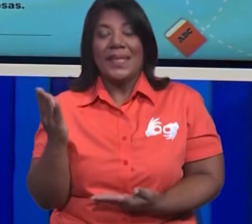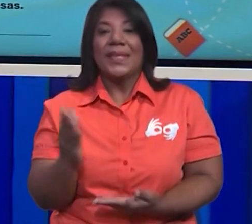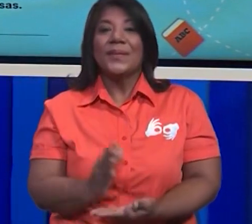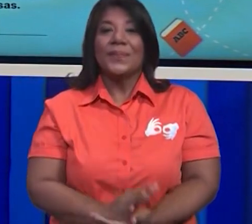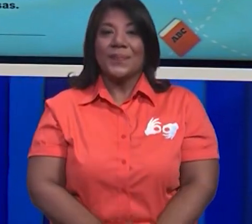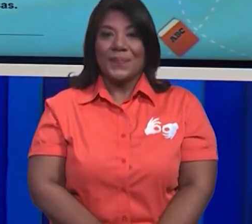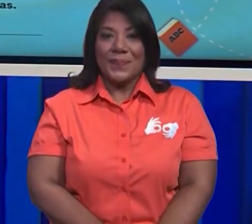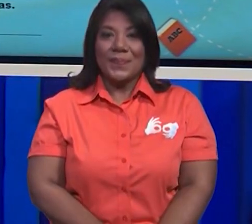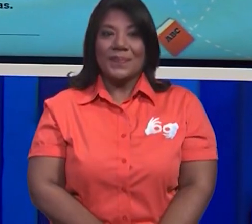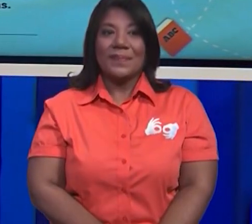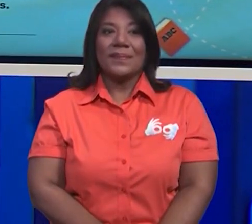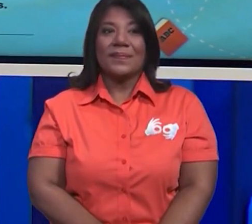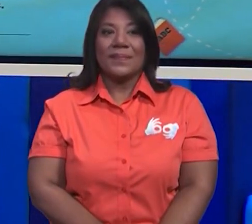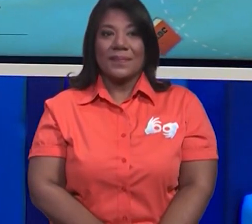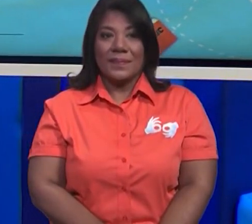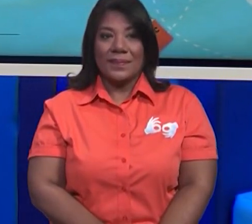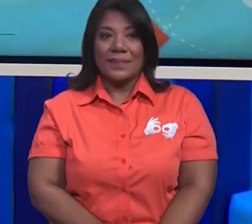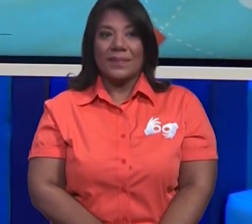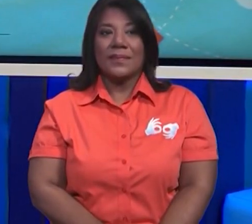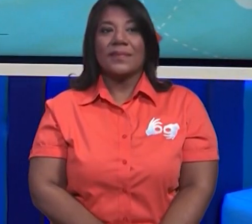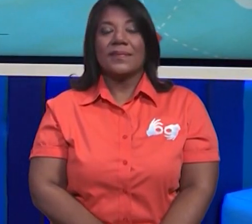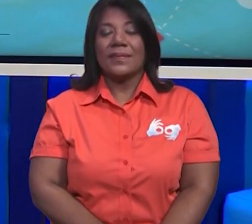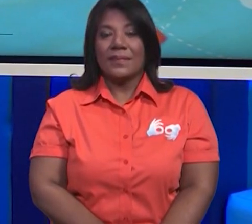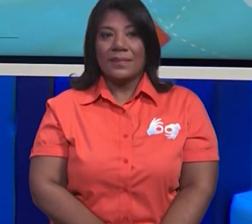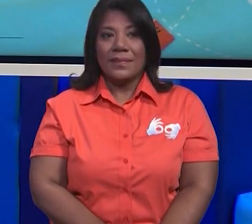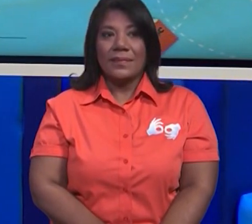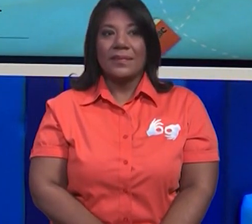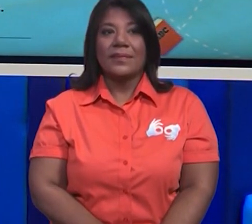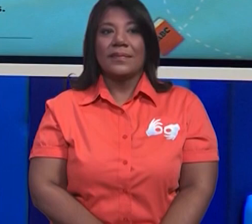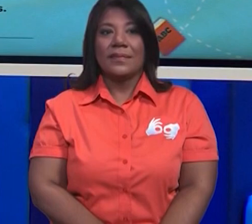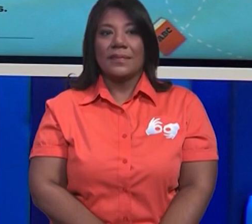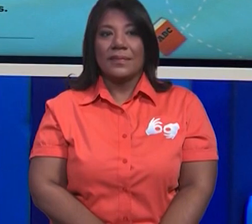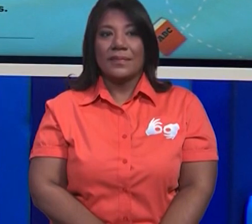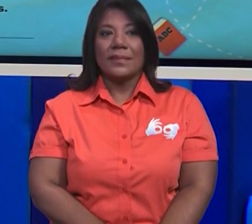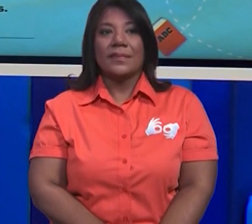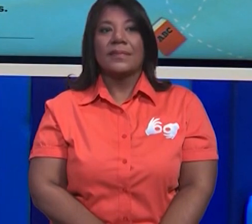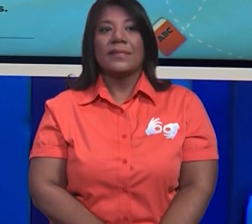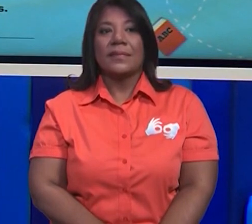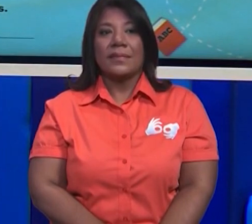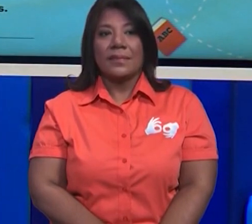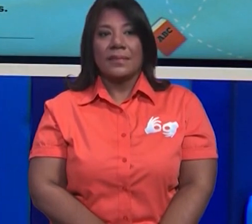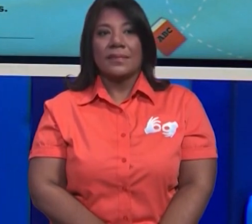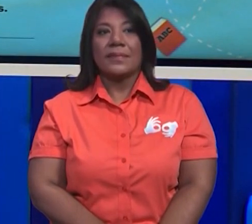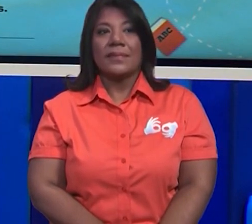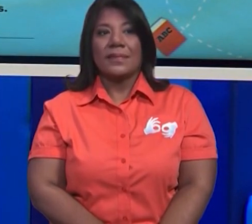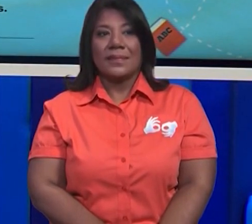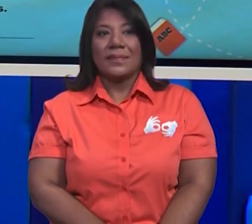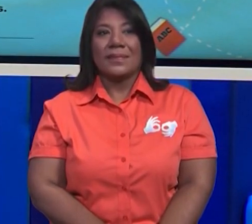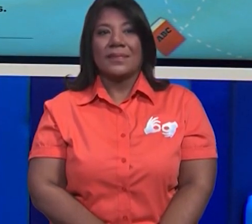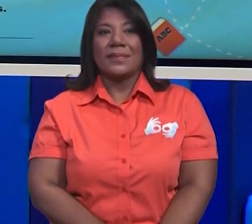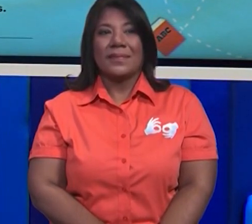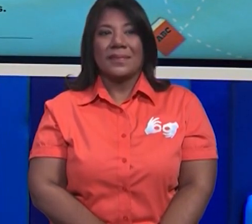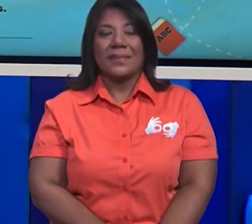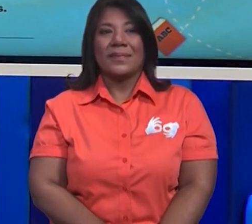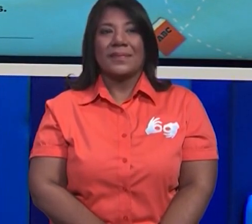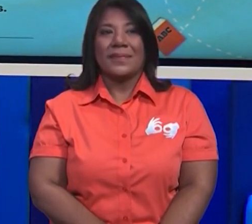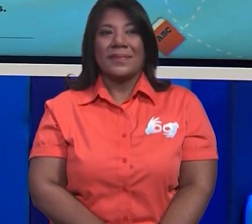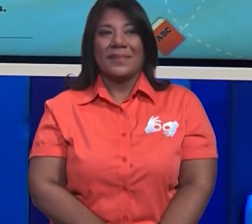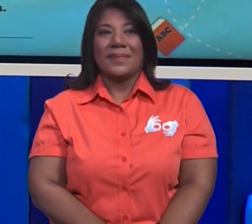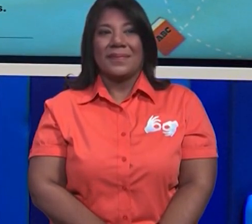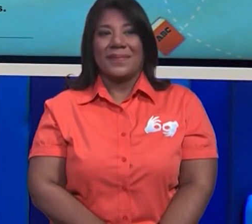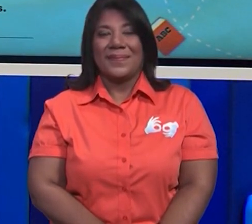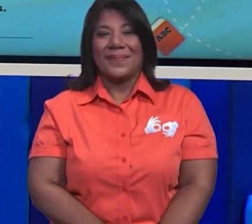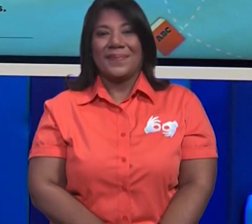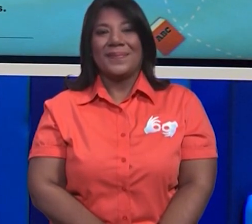más tenemos aquí. Vamos a ver si me pasé. Creo que sí me pasé. Me salté un número. Sí, me salté. Ok,